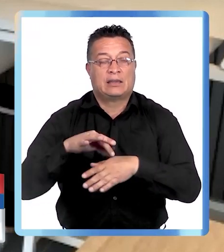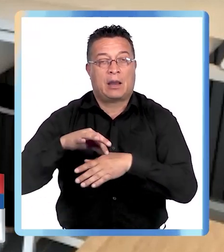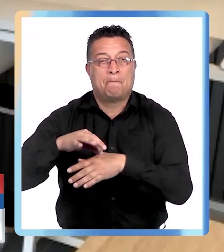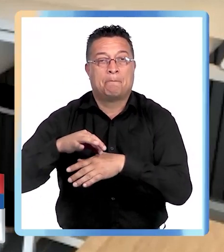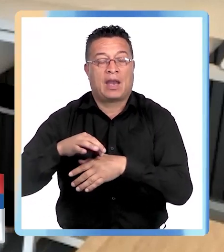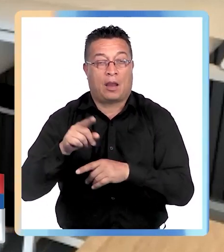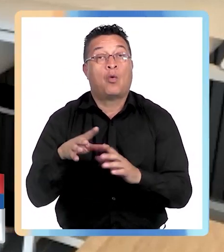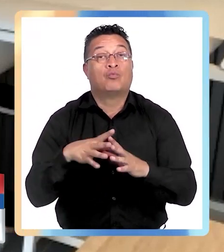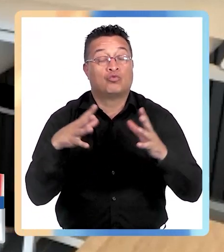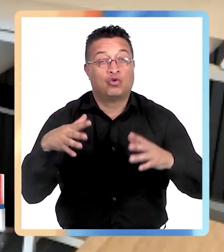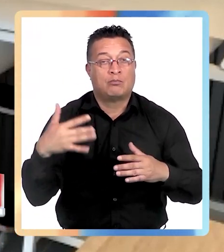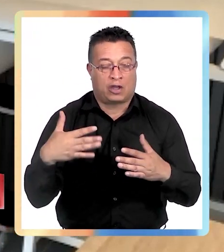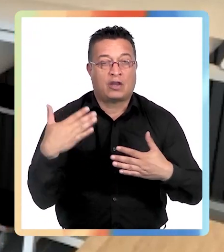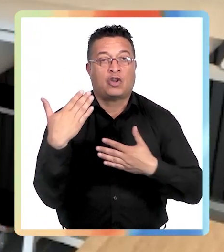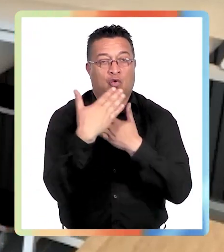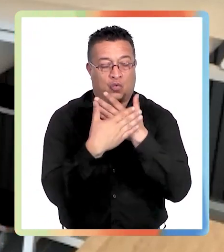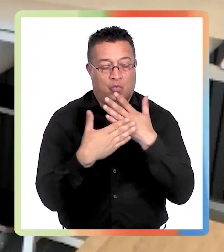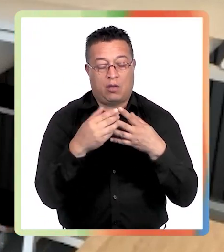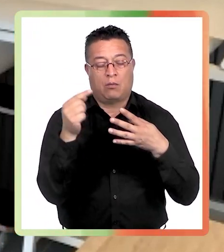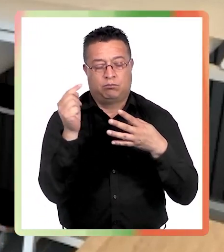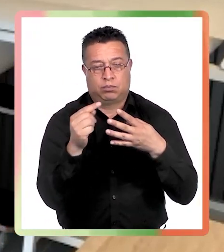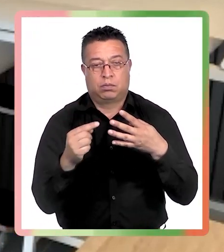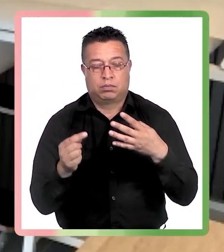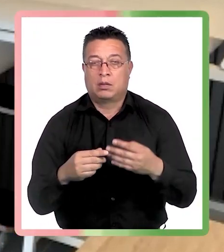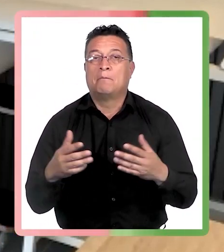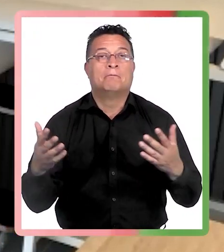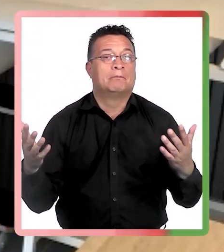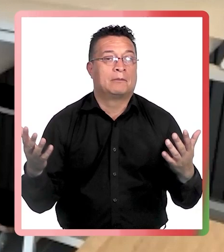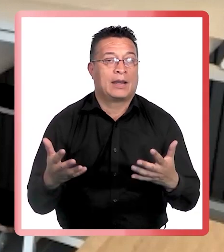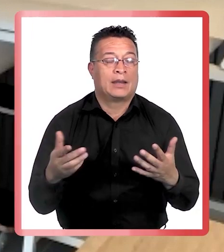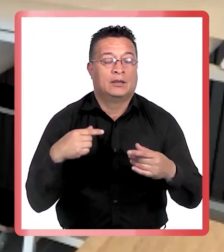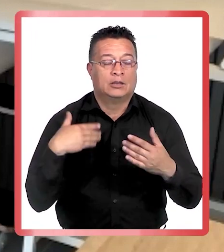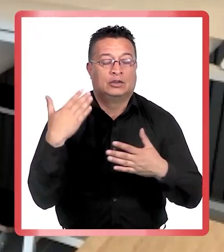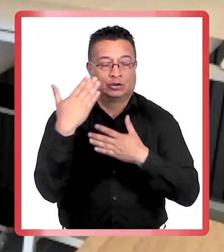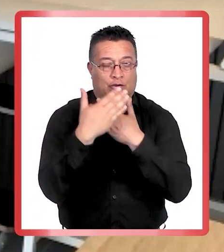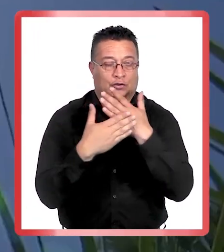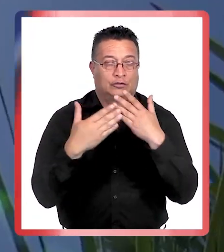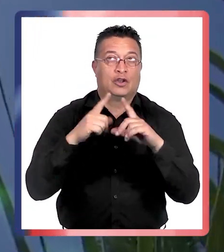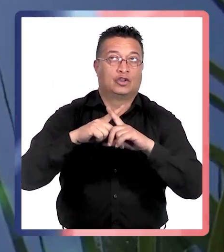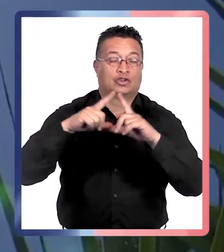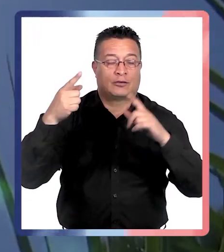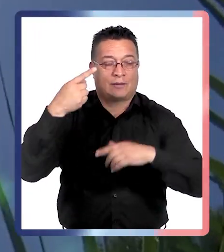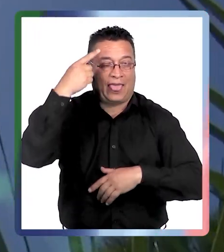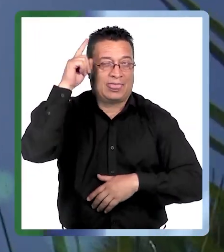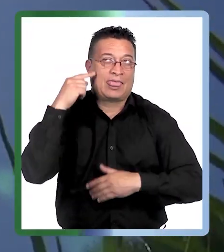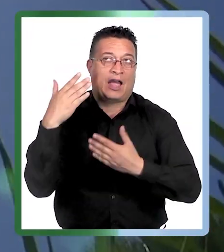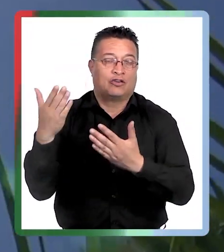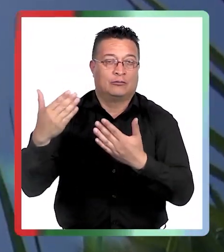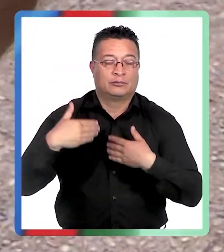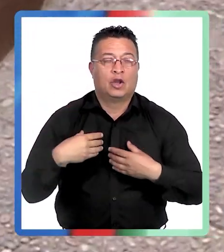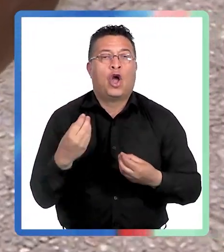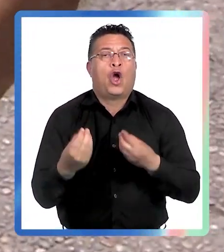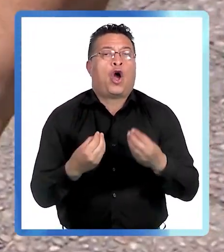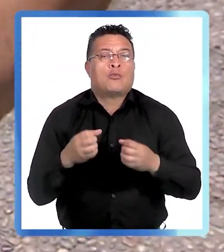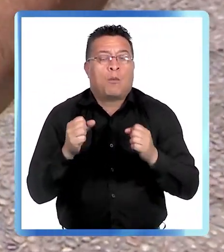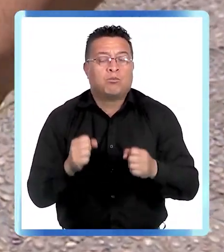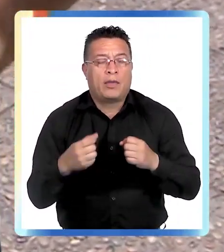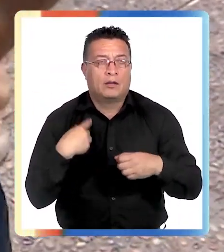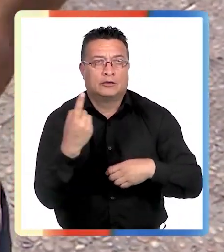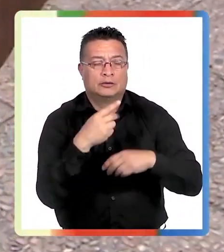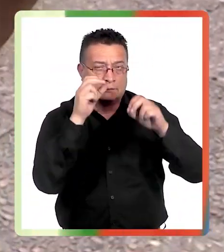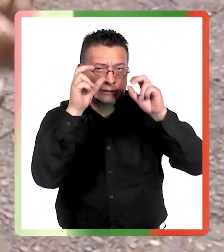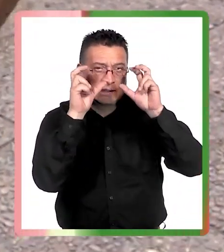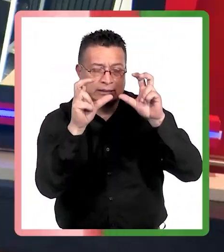Entonces, es súper importante tener los cuidados indicados para protegerse del sol y los daños que este produce. ¿Cómo podemos nosotros estar